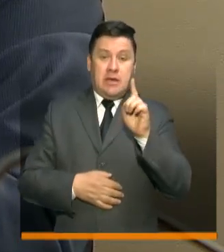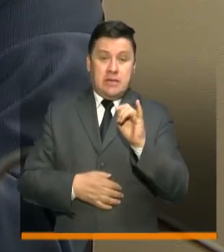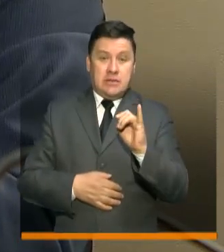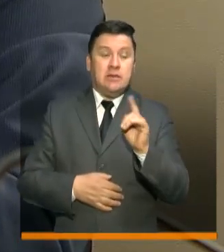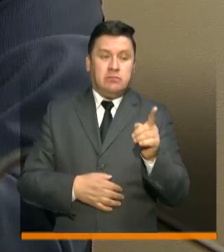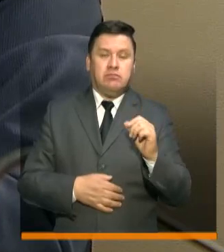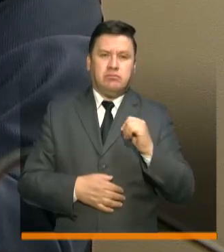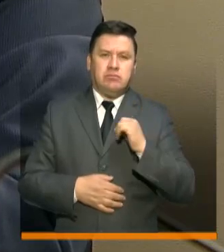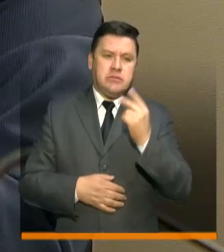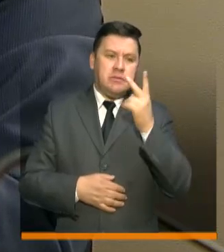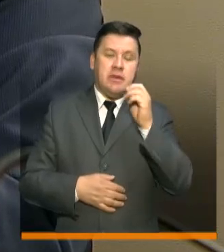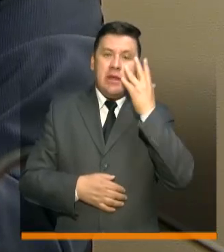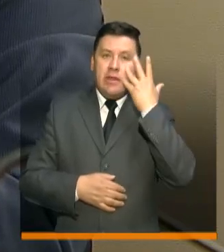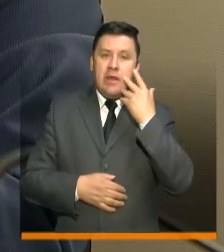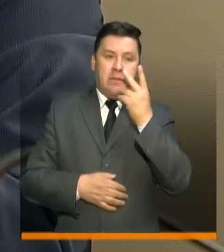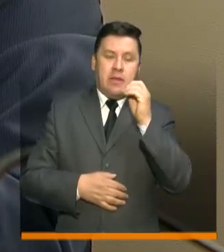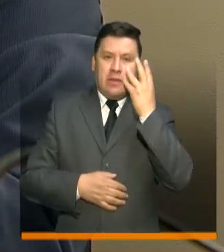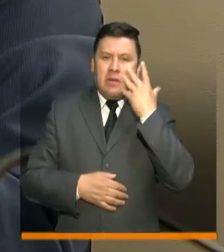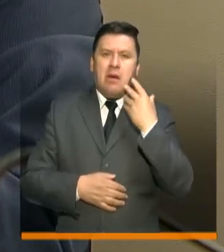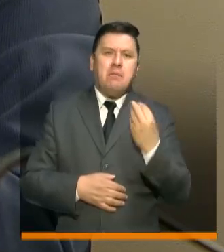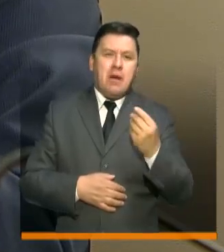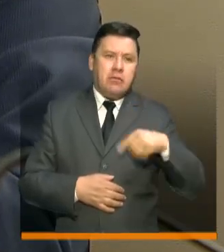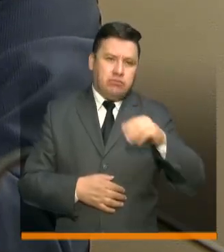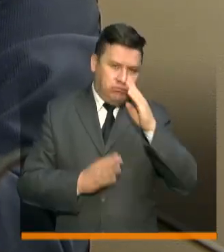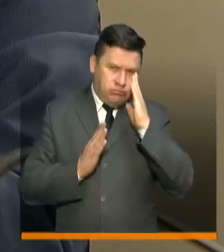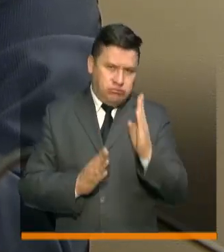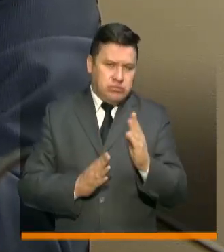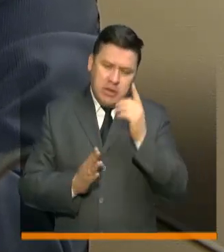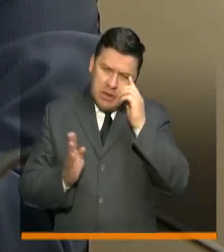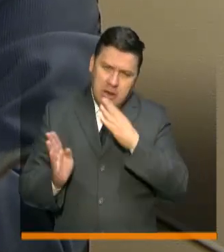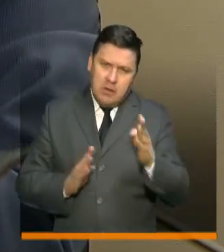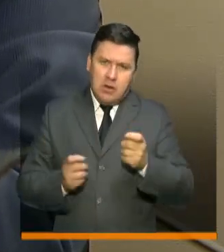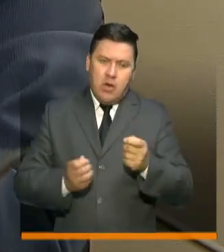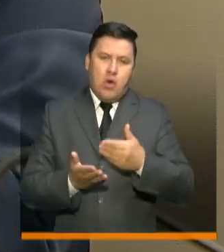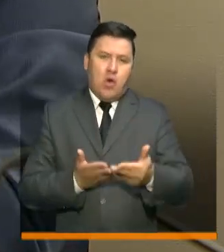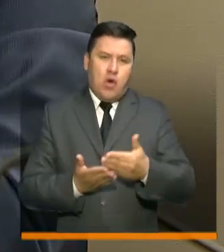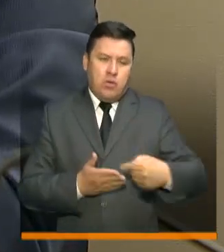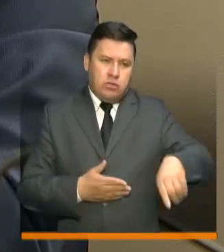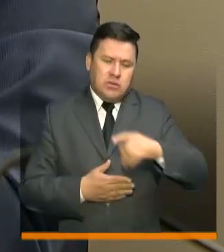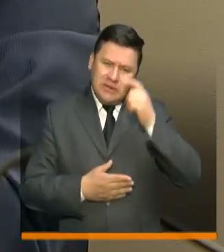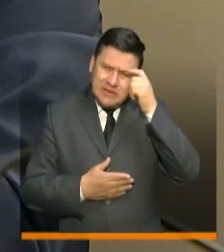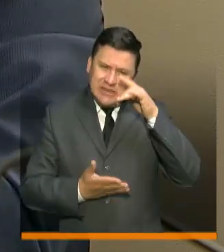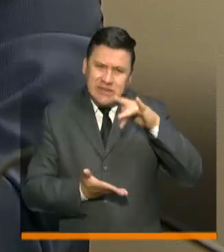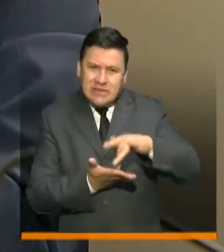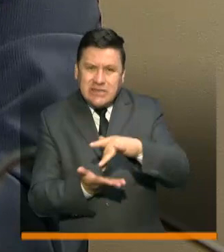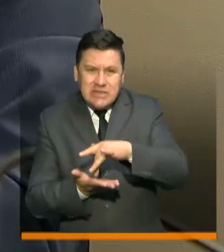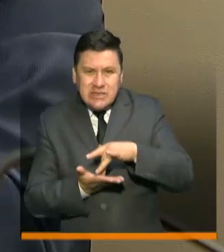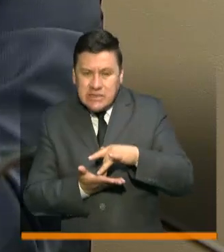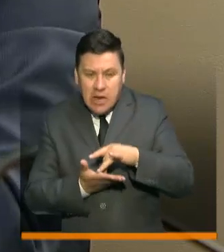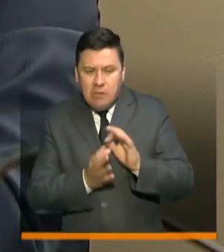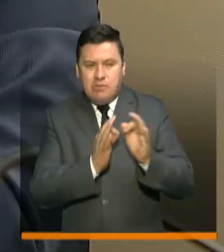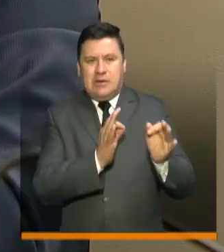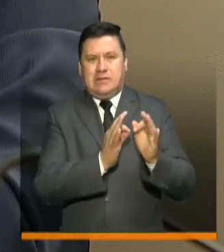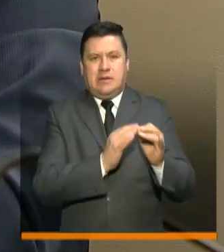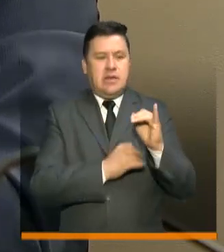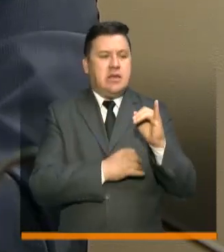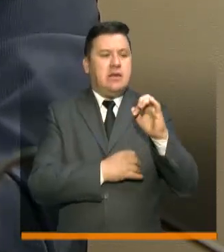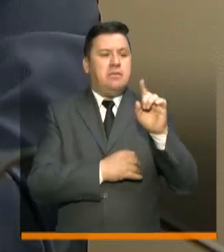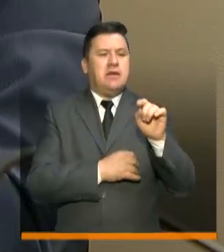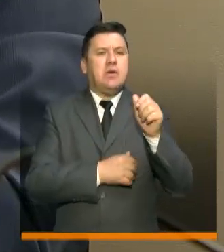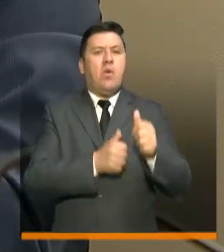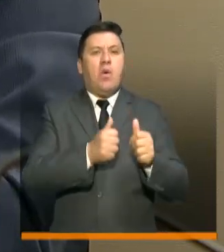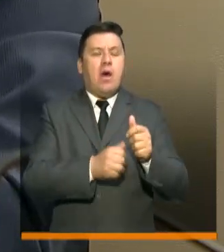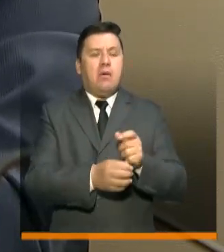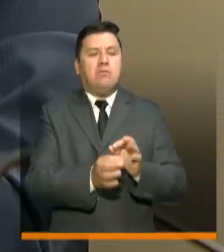tienen 20 días para establecer su plan de compra de esa cartera, para definir a cuáles IPS van a